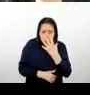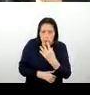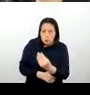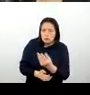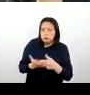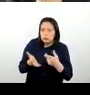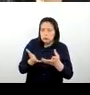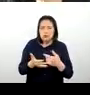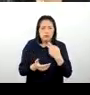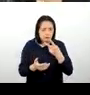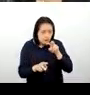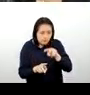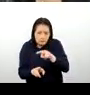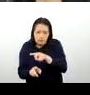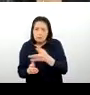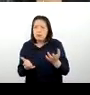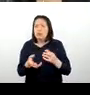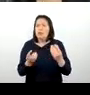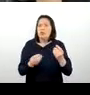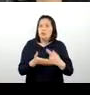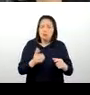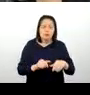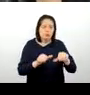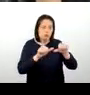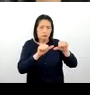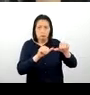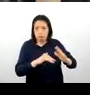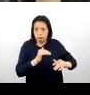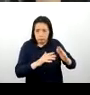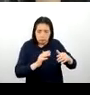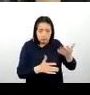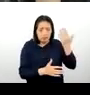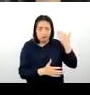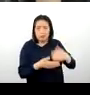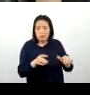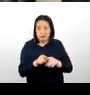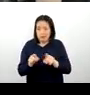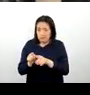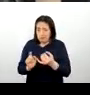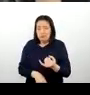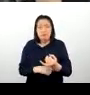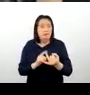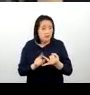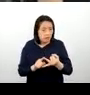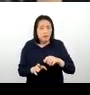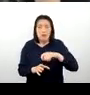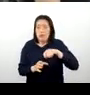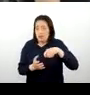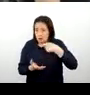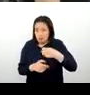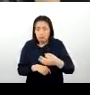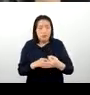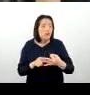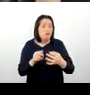tangibles, que son como los complejos arqueológicos, sino que también es muy rico en lo que viene a ser la gastronomía, en productos